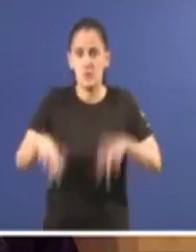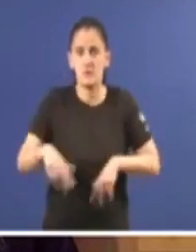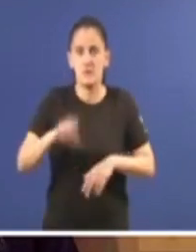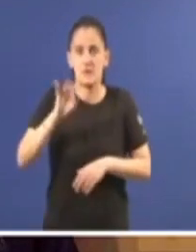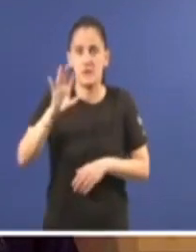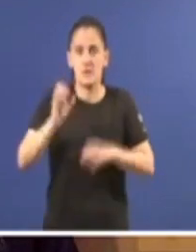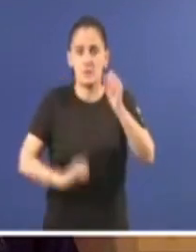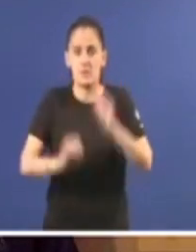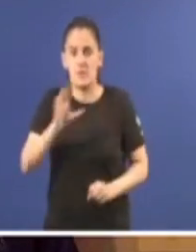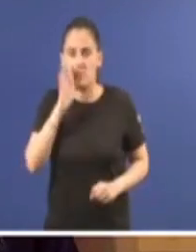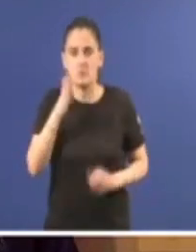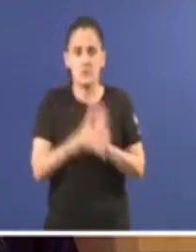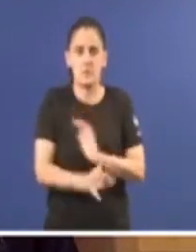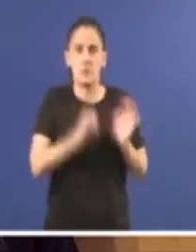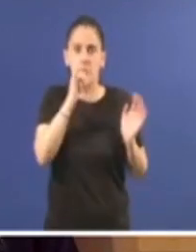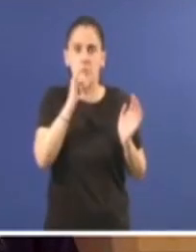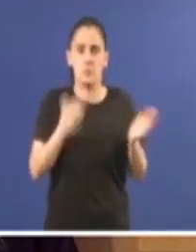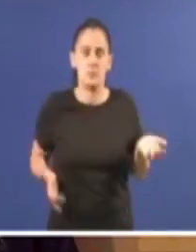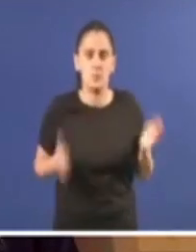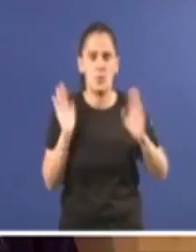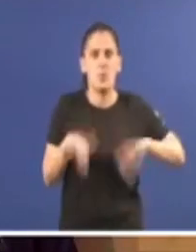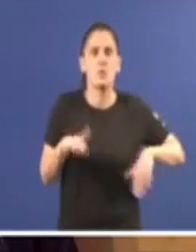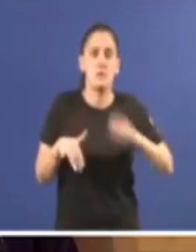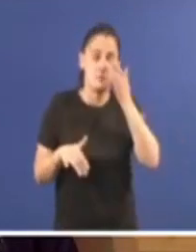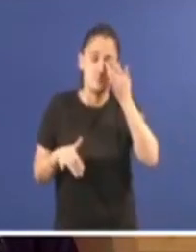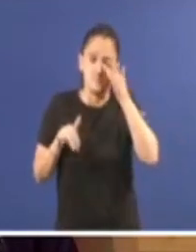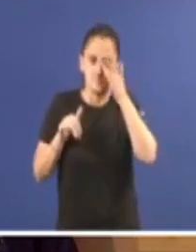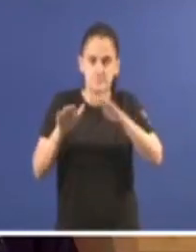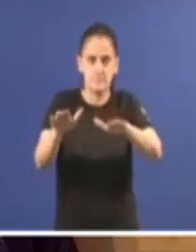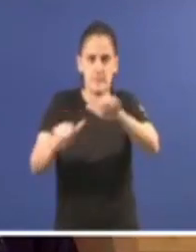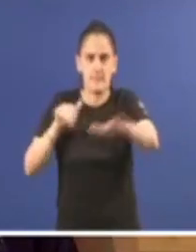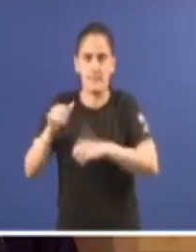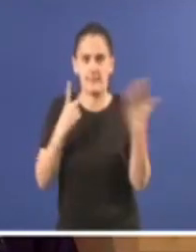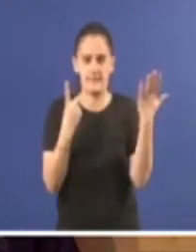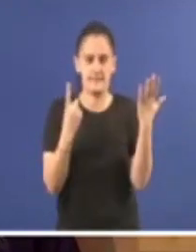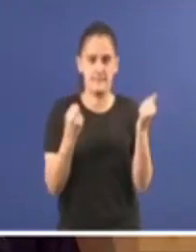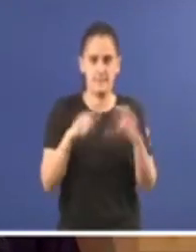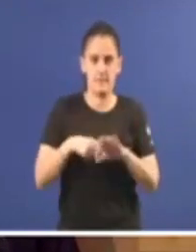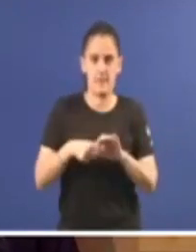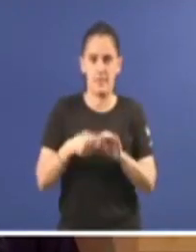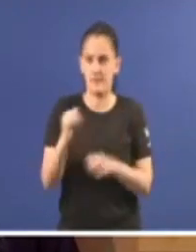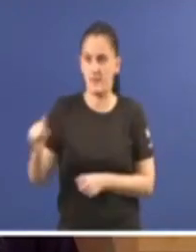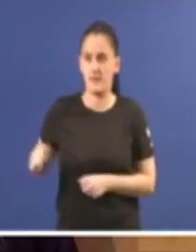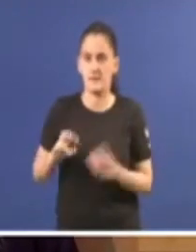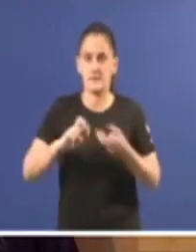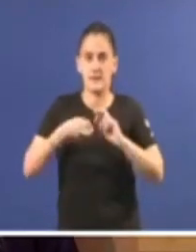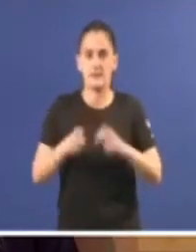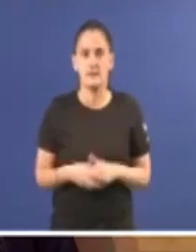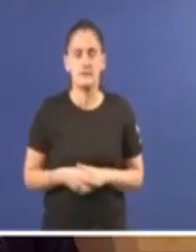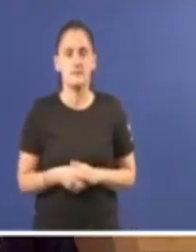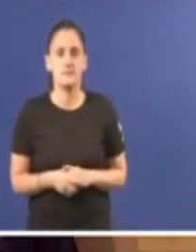que é absolutamente insuficiente. E por último, convoque a 6.000 prazas vacantes que hai nos sergas.